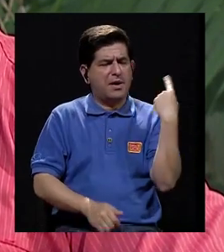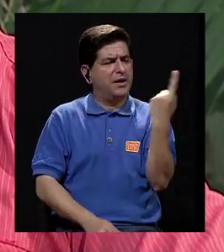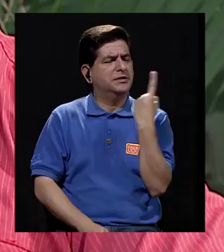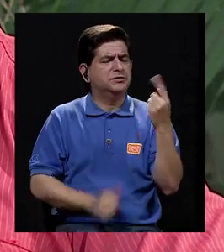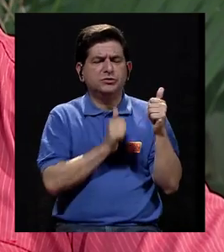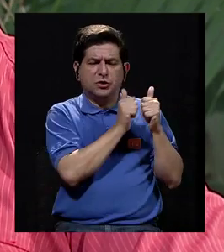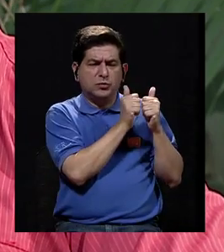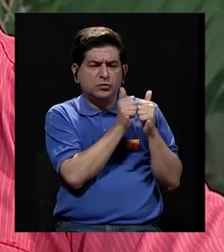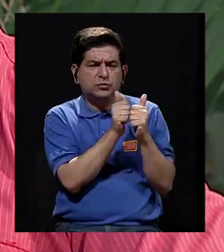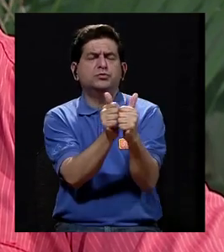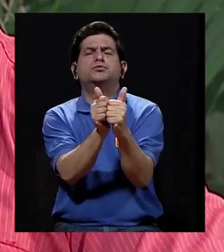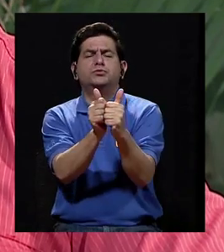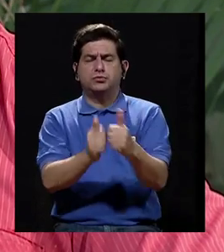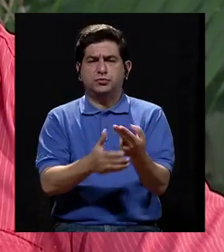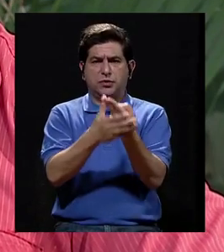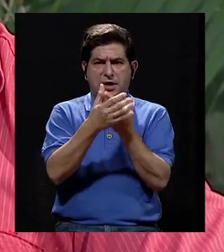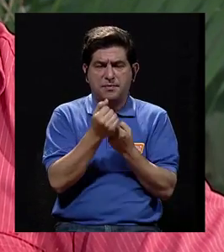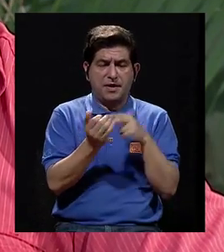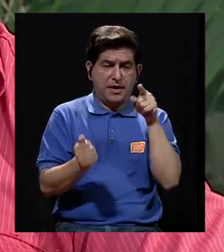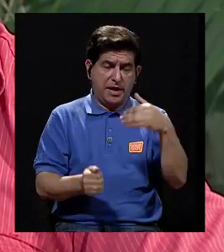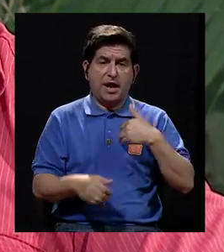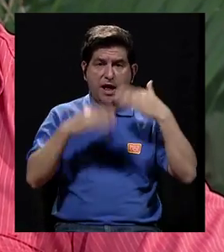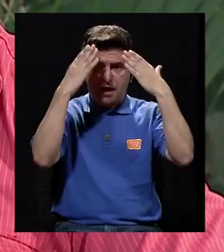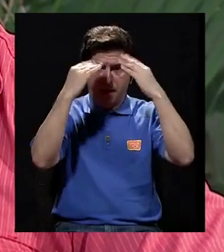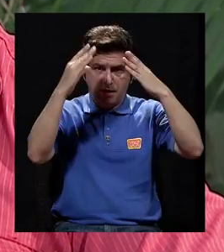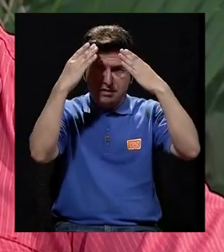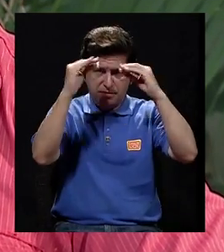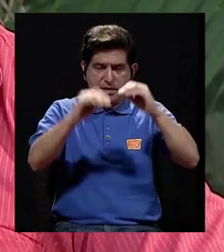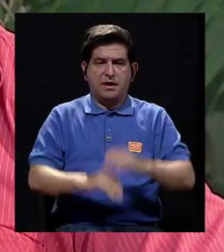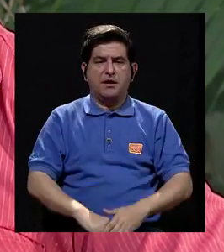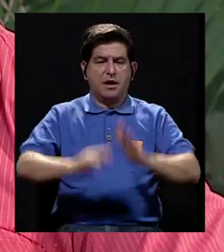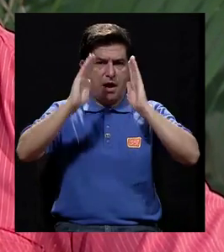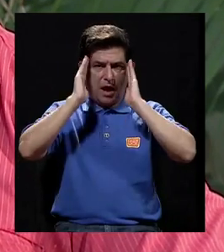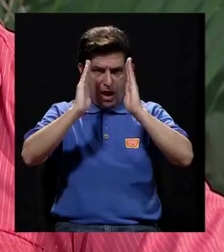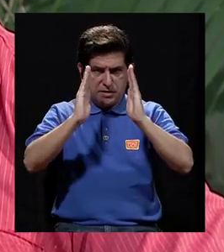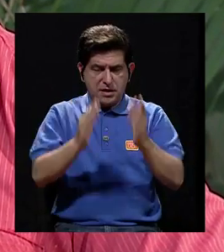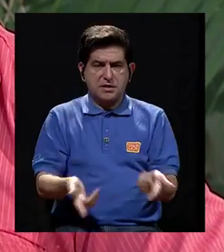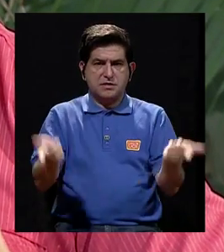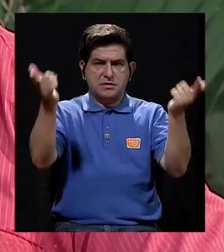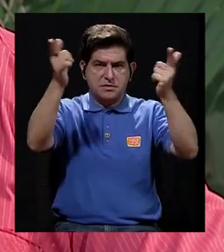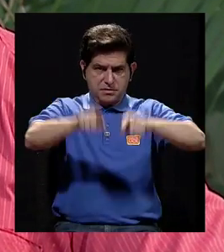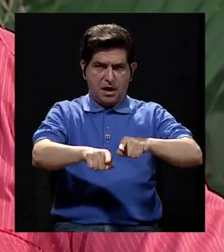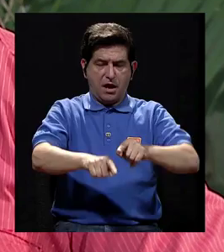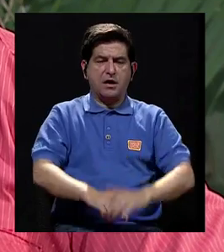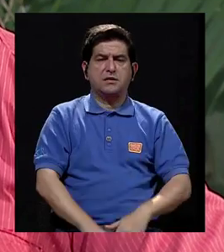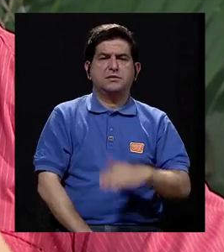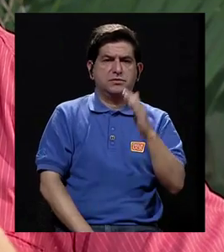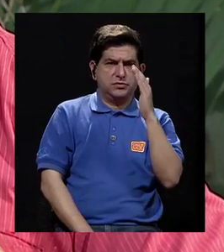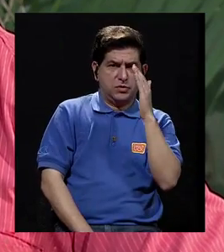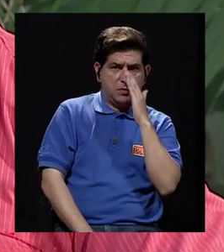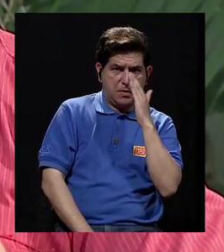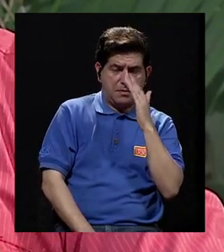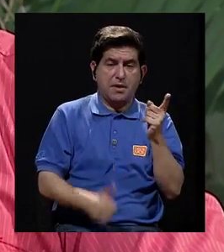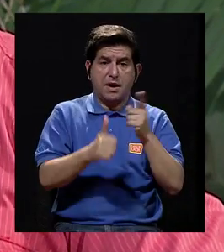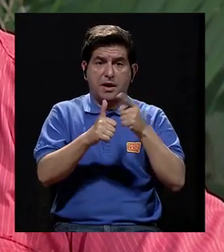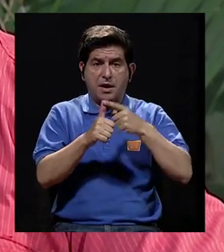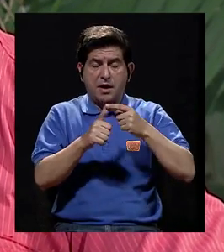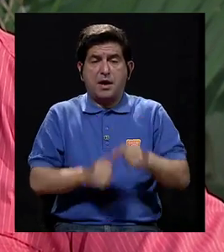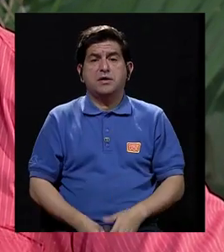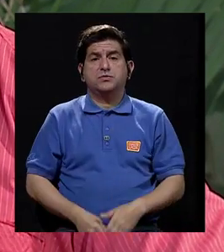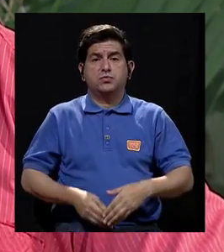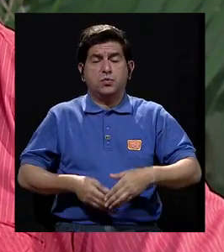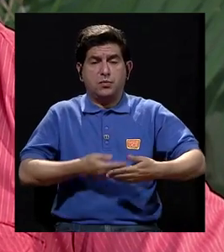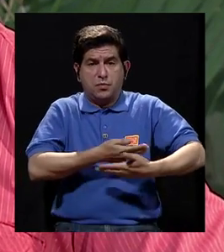siempre acompañe a la pareja, tanto para que él reciba la información, esté atento, en caso de que muchas veces la mamá, si es su primer